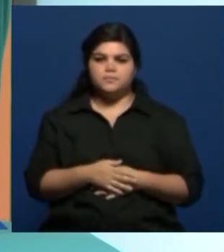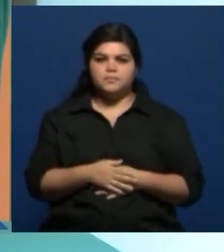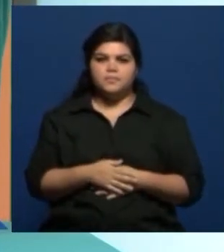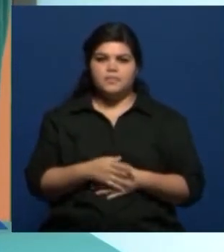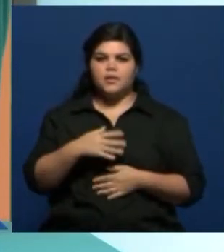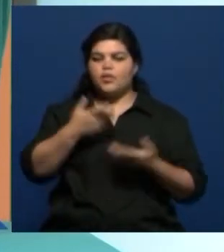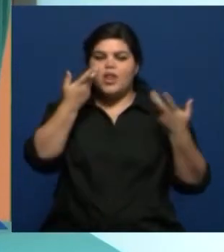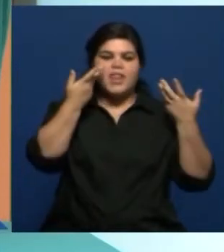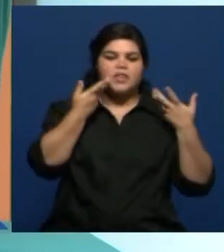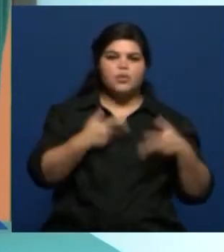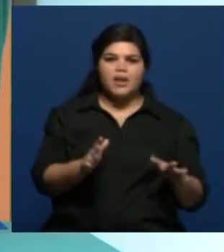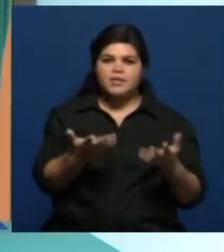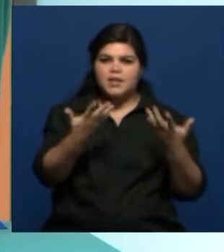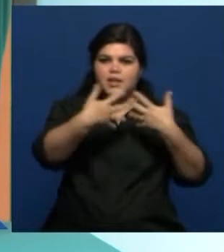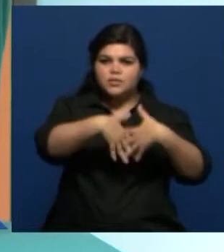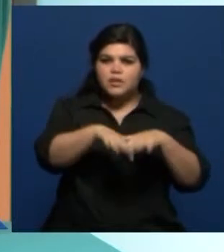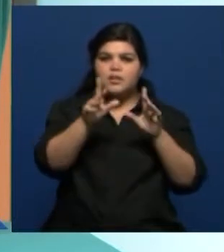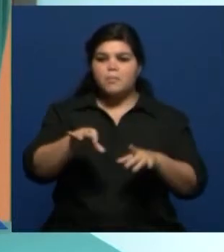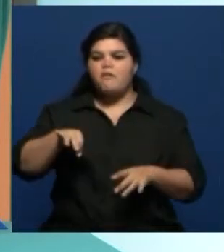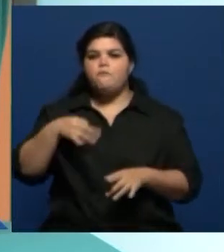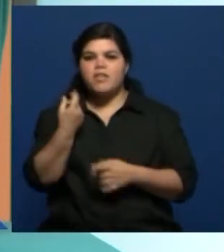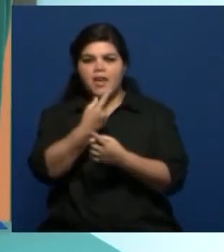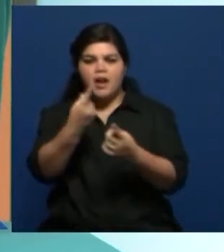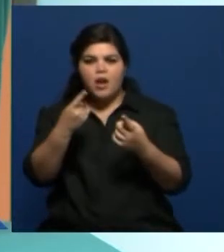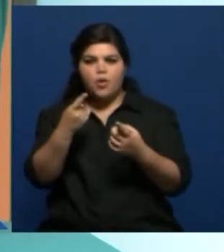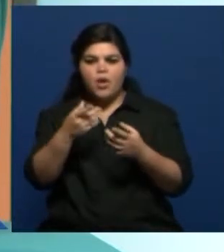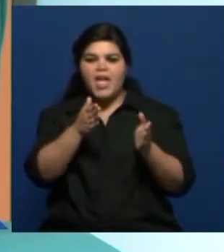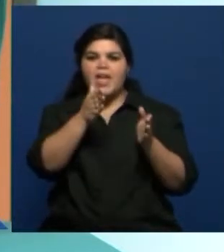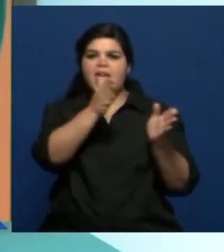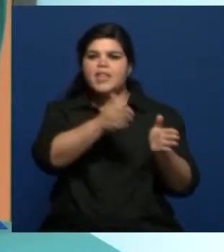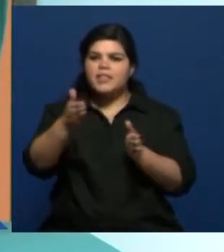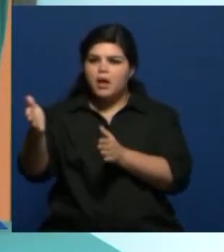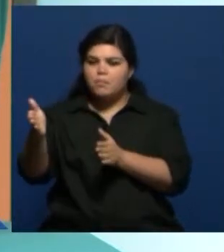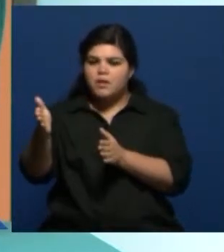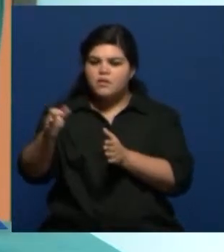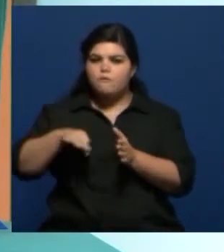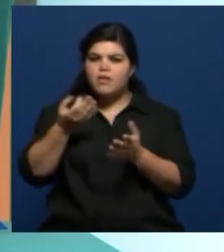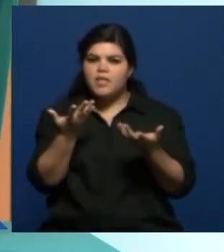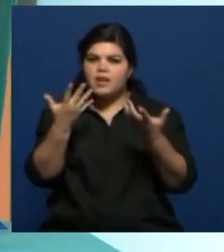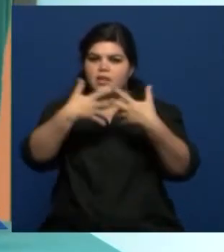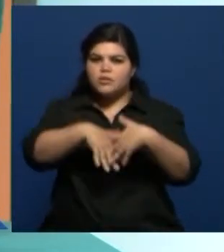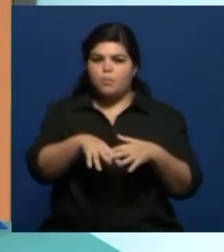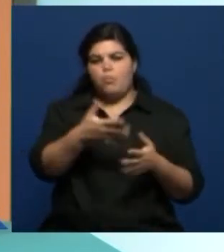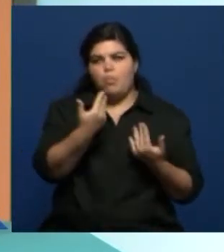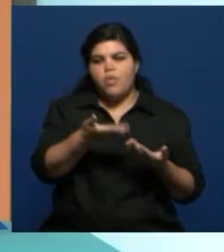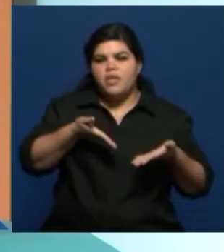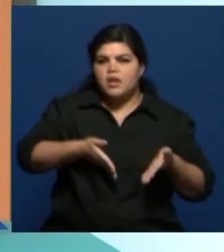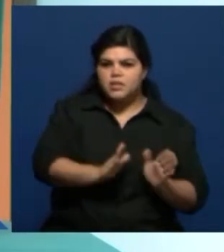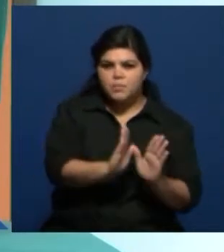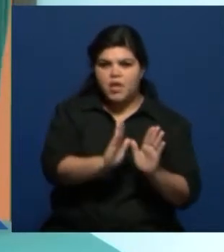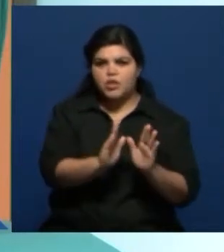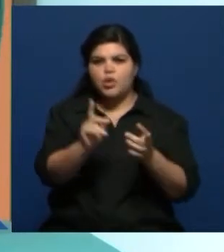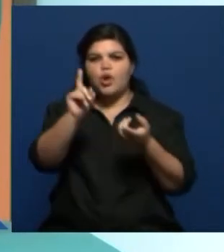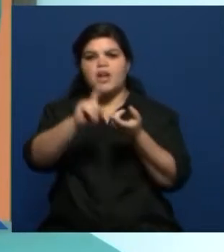la naturaleza y también con momentos de la vida, como etapas de la vida, pueden ser los nacimientos, los